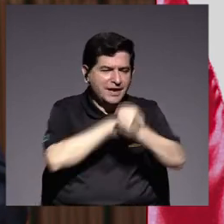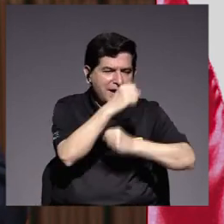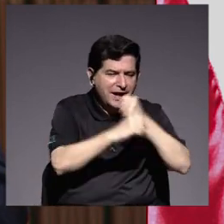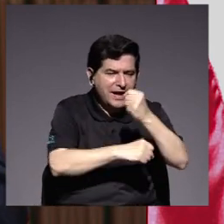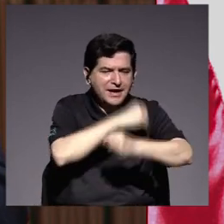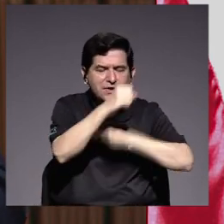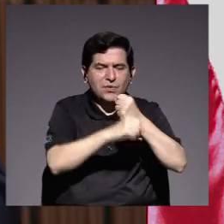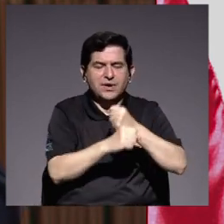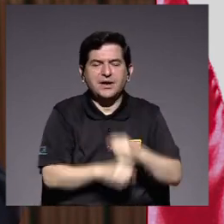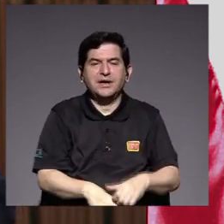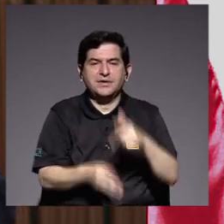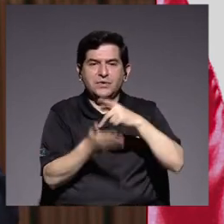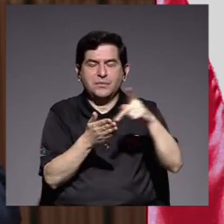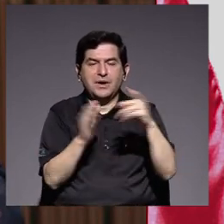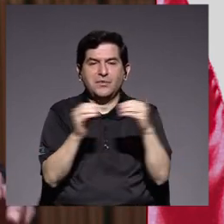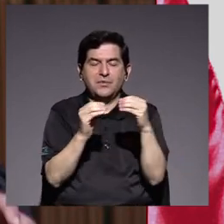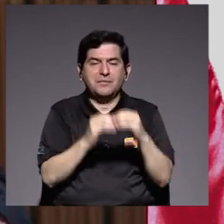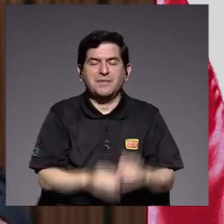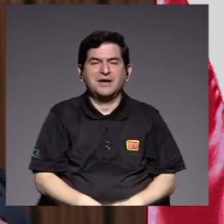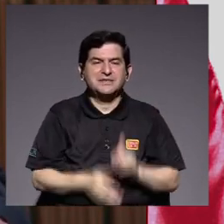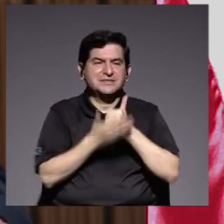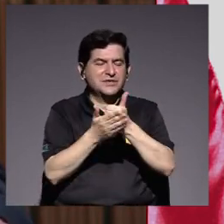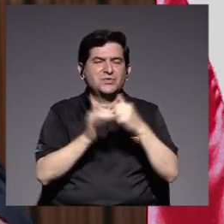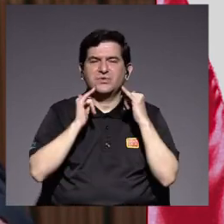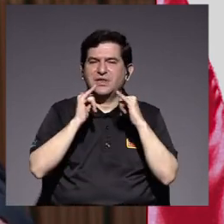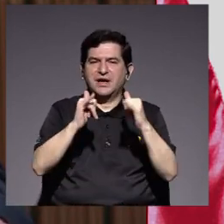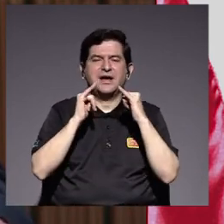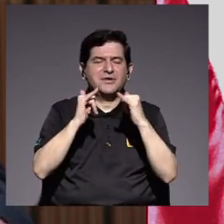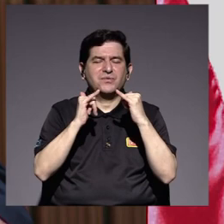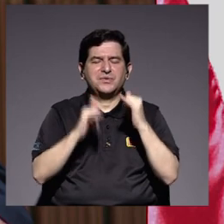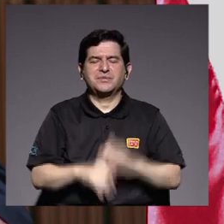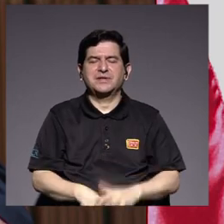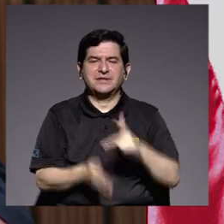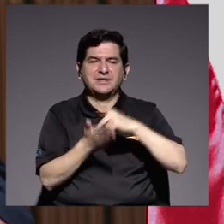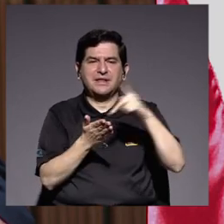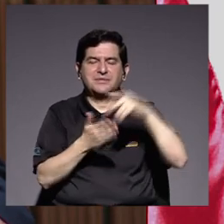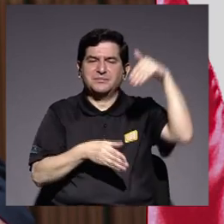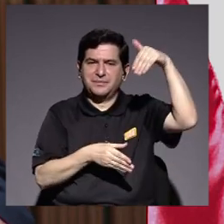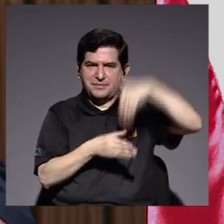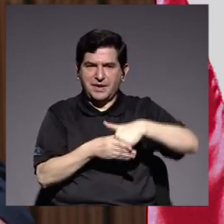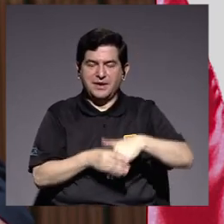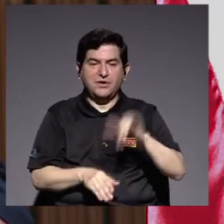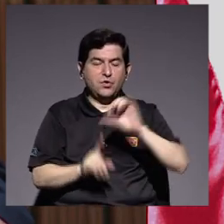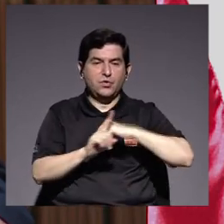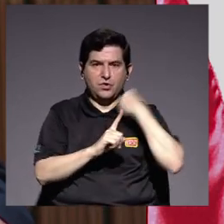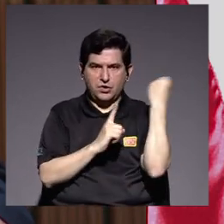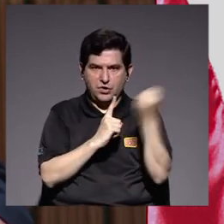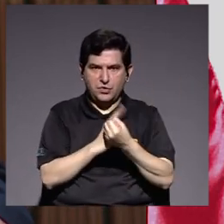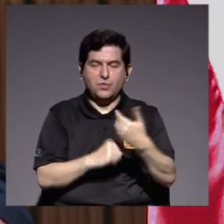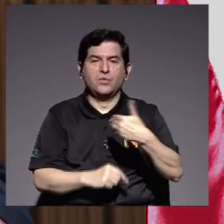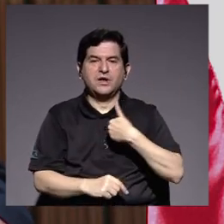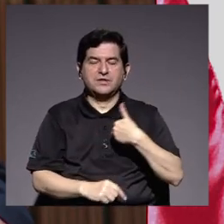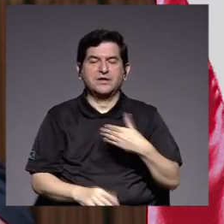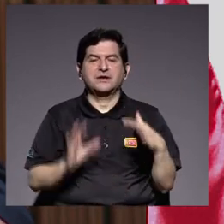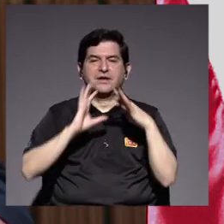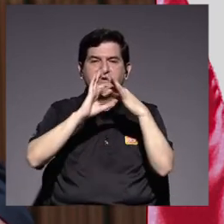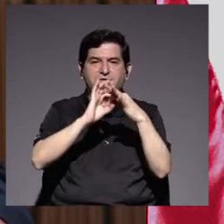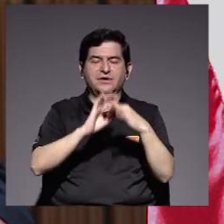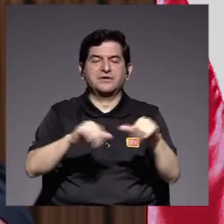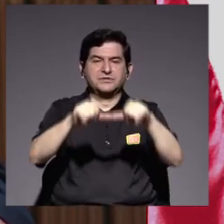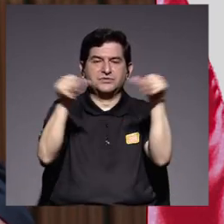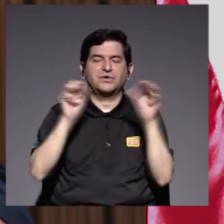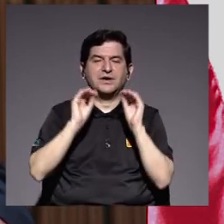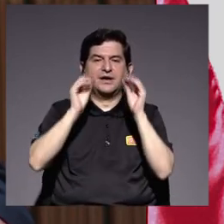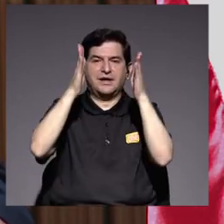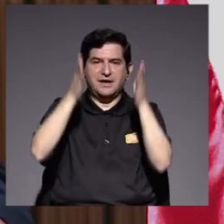el factor que más contribuye a las desigualdades salariales internas esta misma situación se vivió en relación con el sector